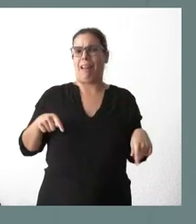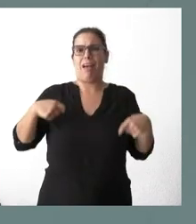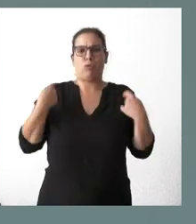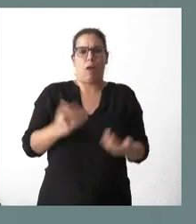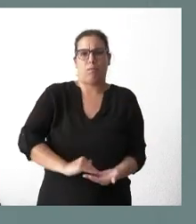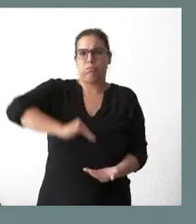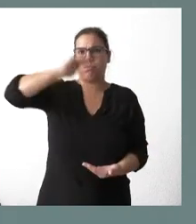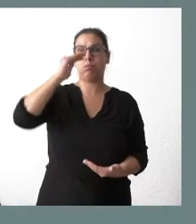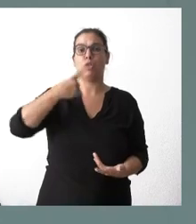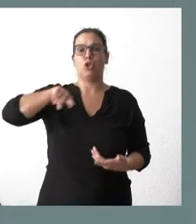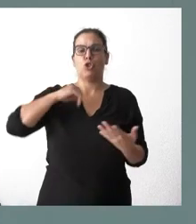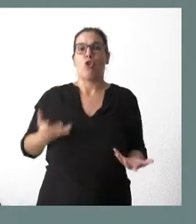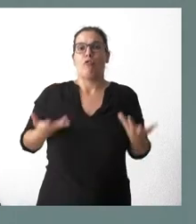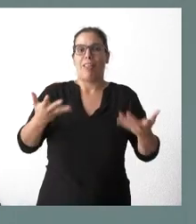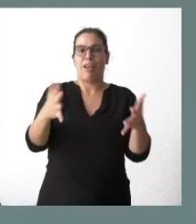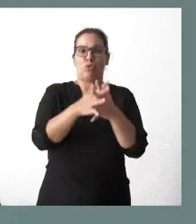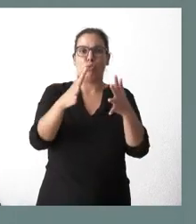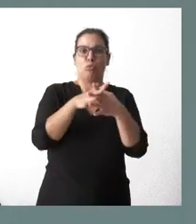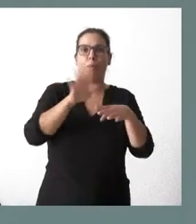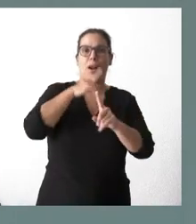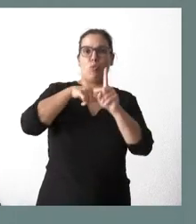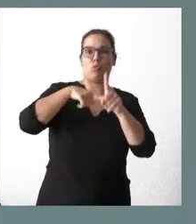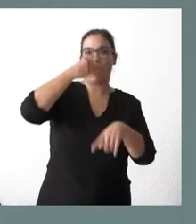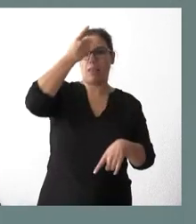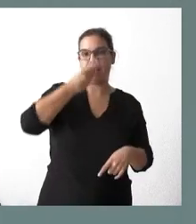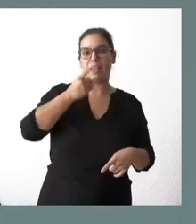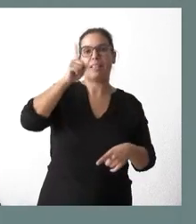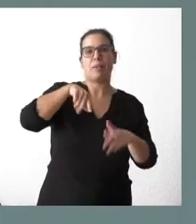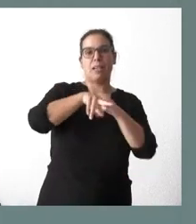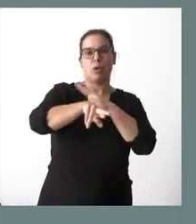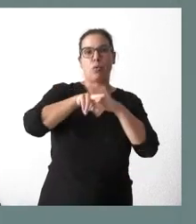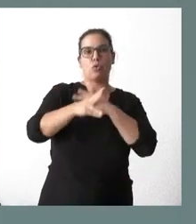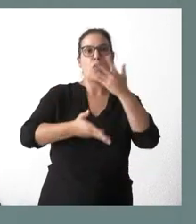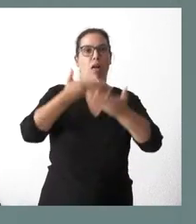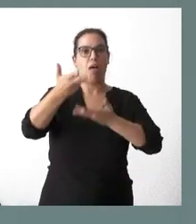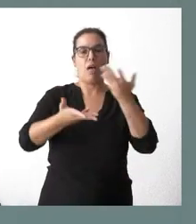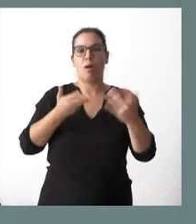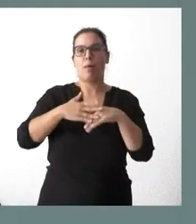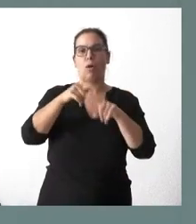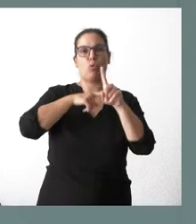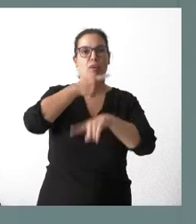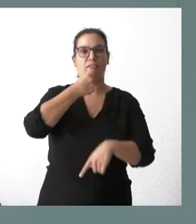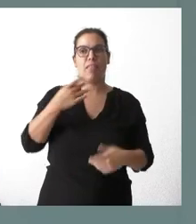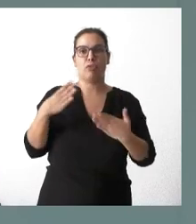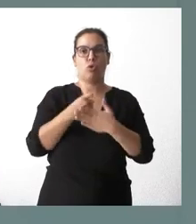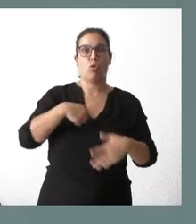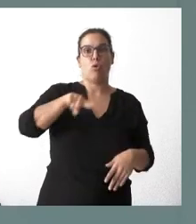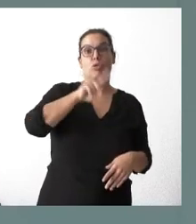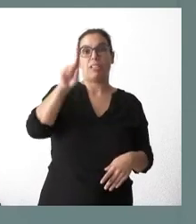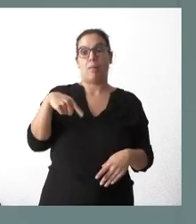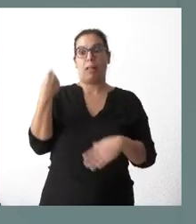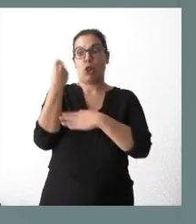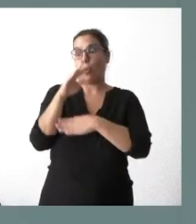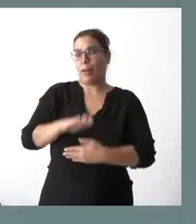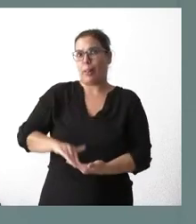infraestructuras de ámbito digital, sino favorecer la utilización de esos recursos por parte de todas las personas de Castellín es muy importante. Y empezar desde los jóvenes es